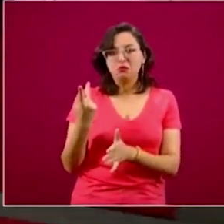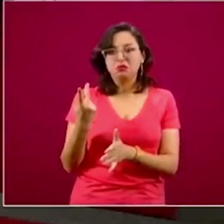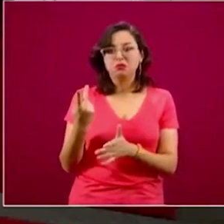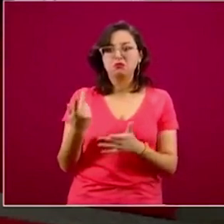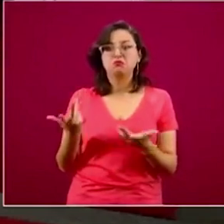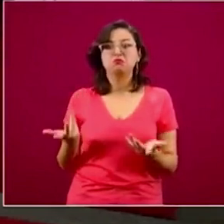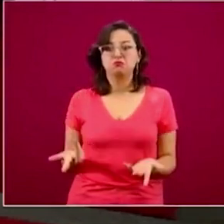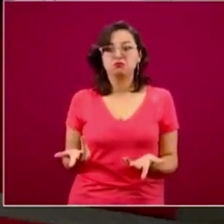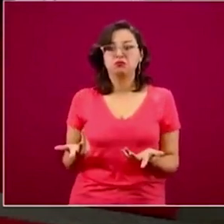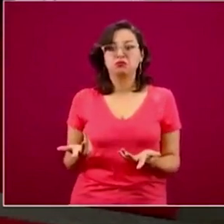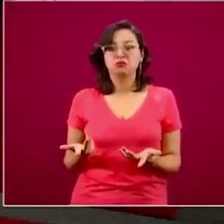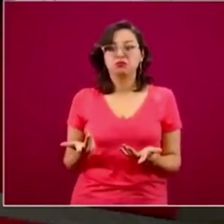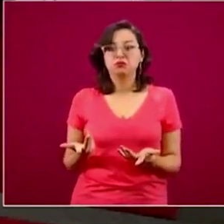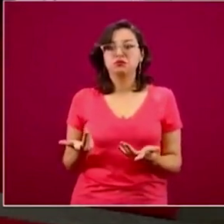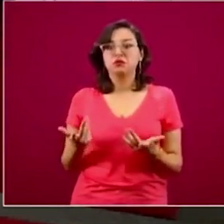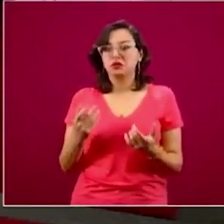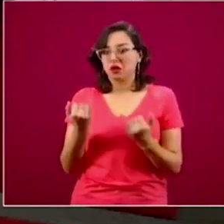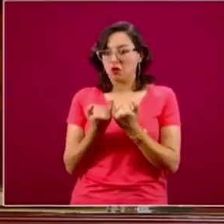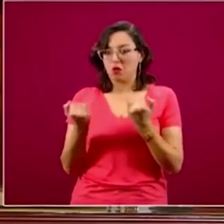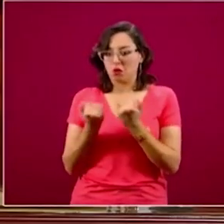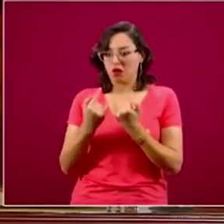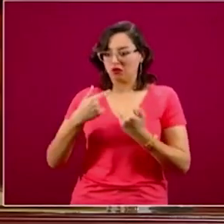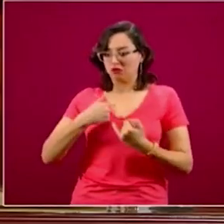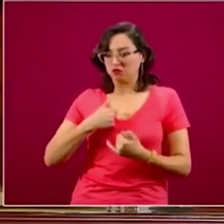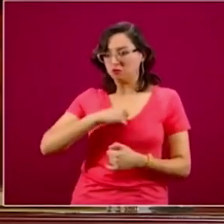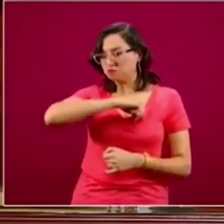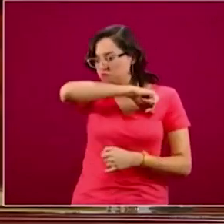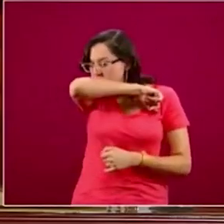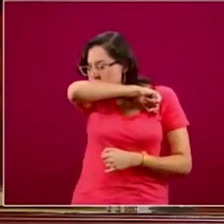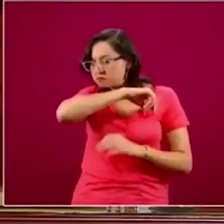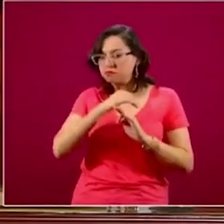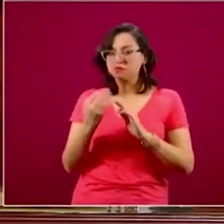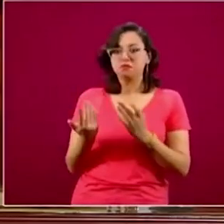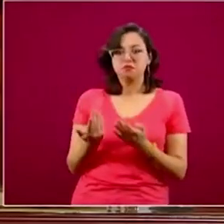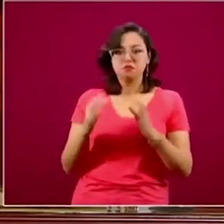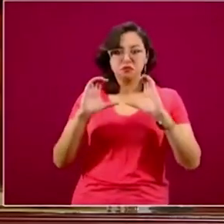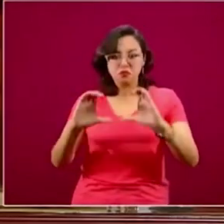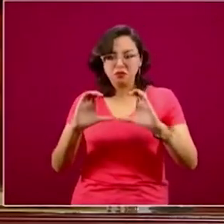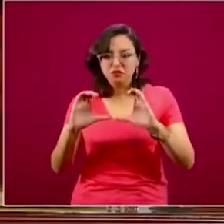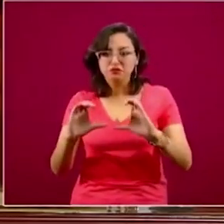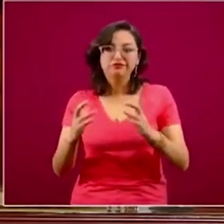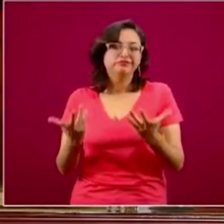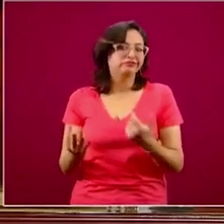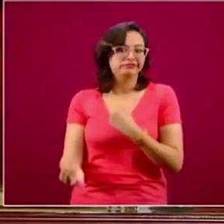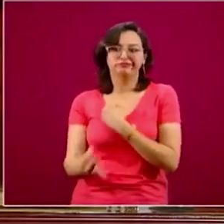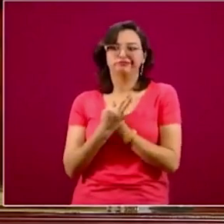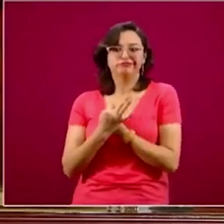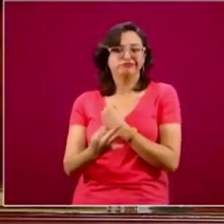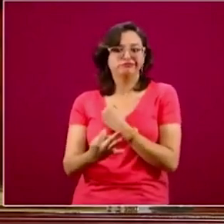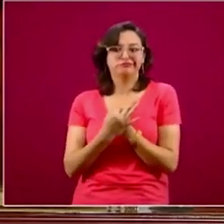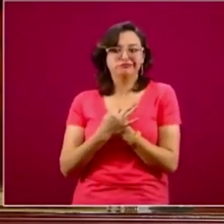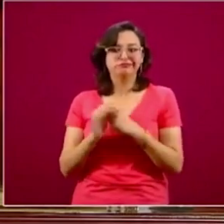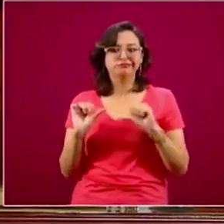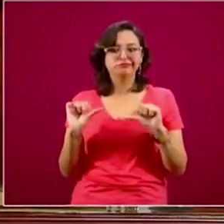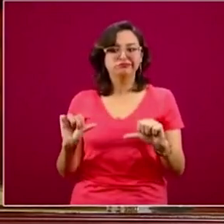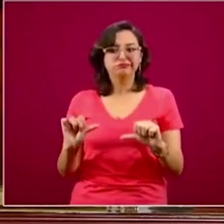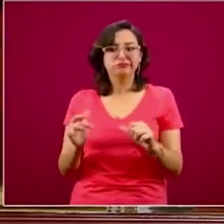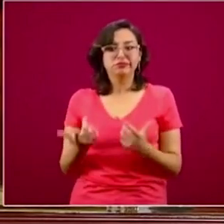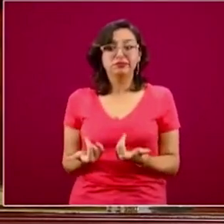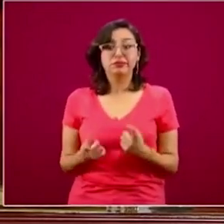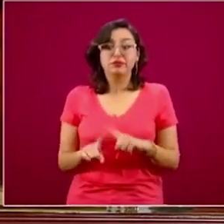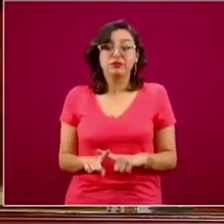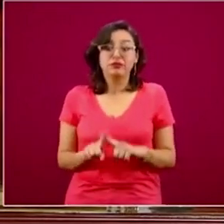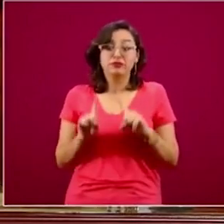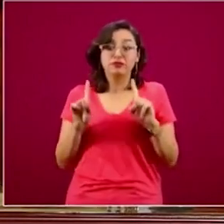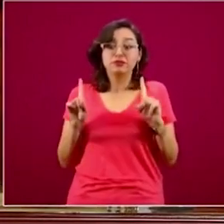uso de la etiqueta respiratoria, es como más nos vamos a proteger. A diferencia de una ocupación